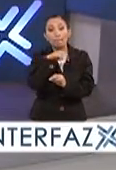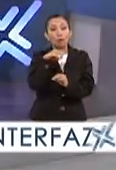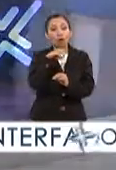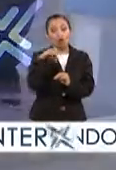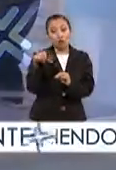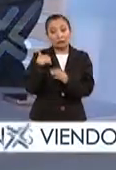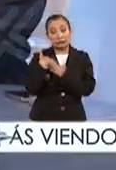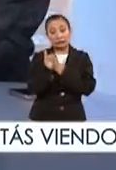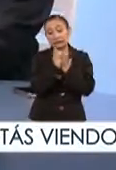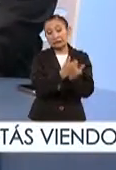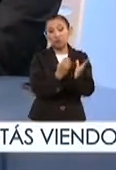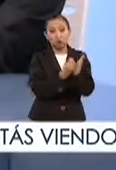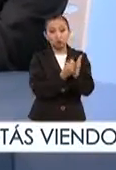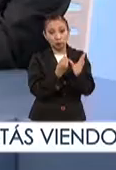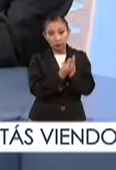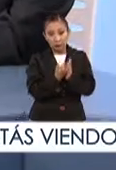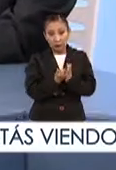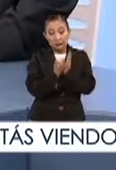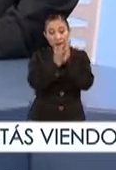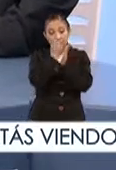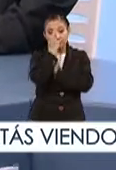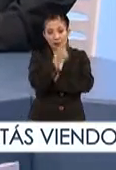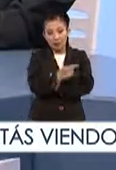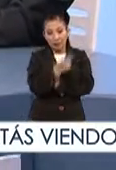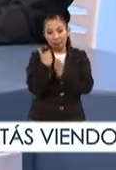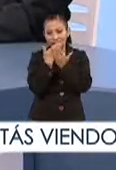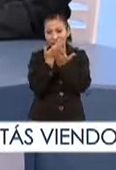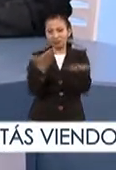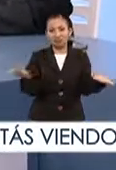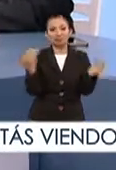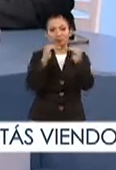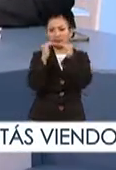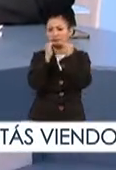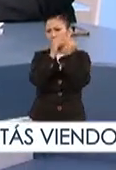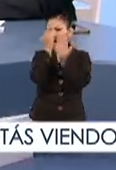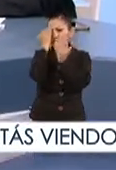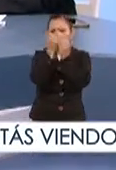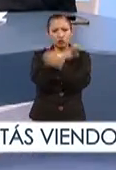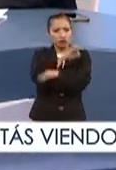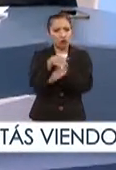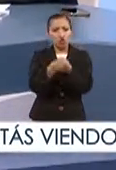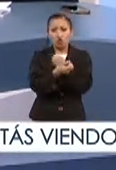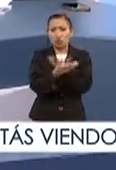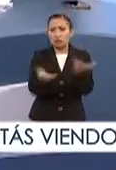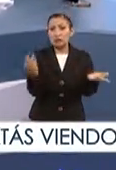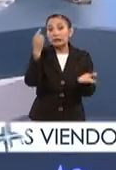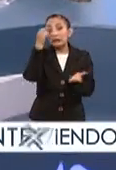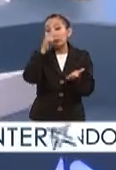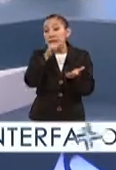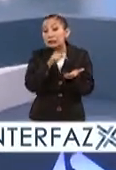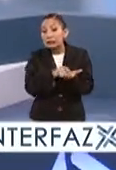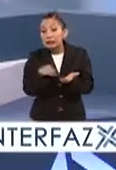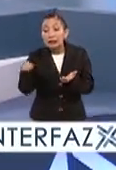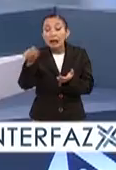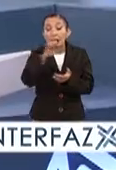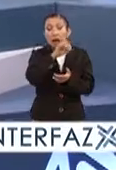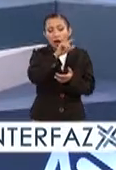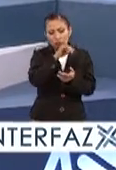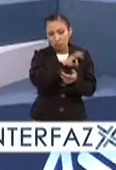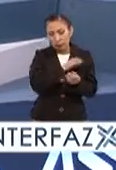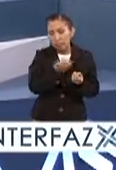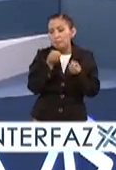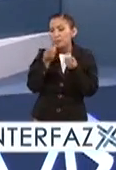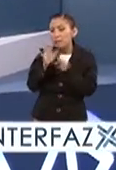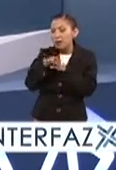una herramienta que nos ha permitido justamente esto, democratizar el conocimiento y creer que el claustro es